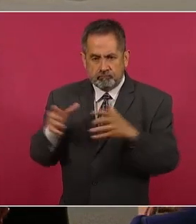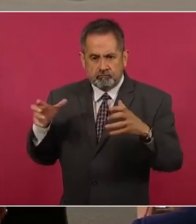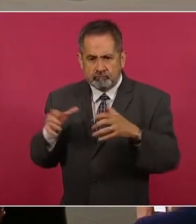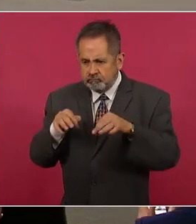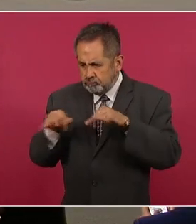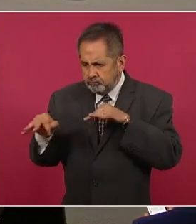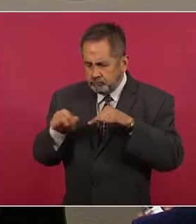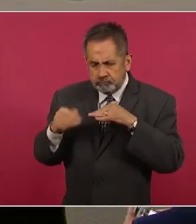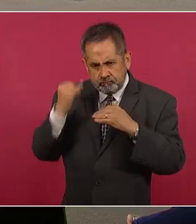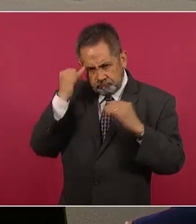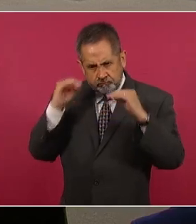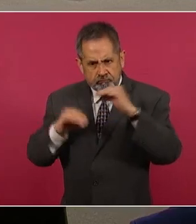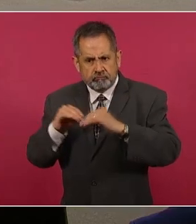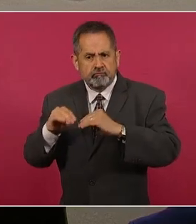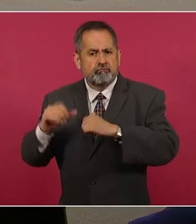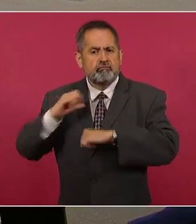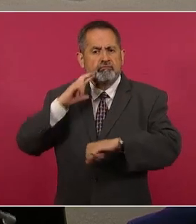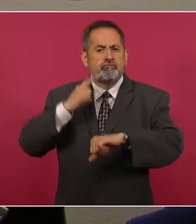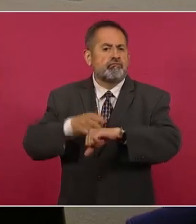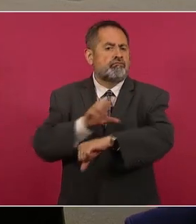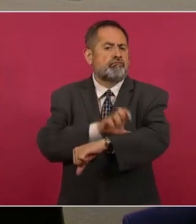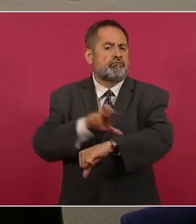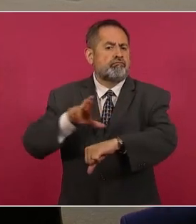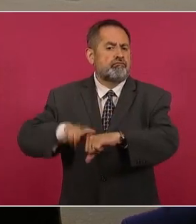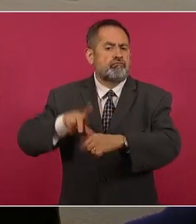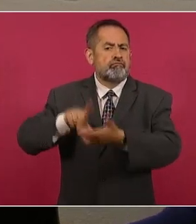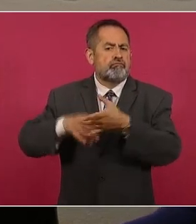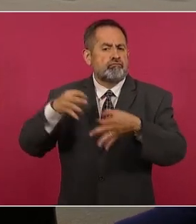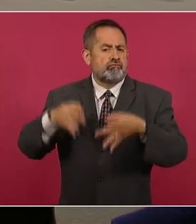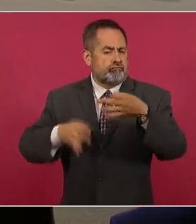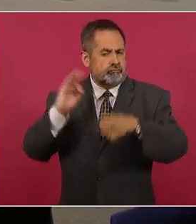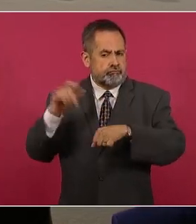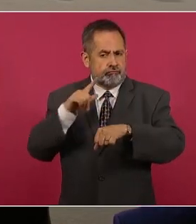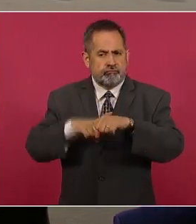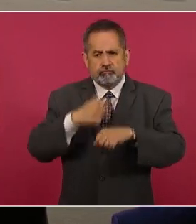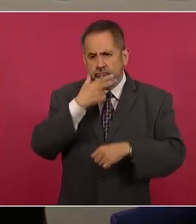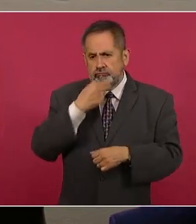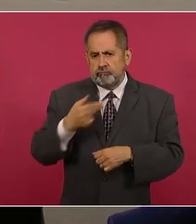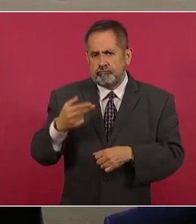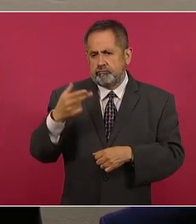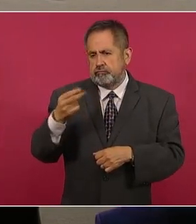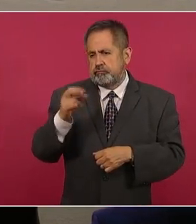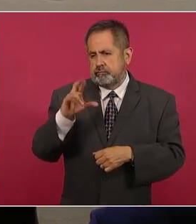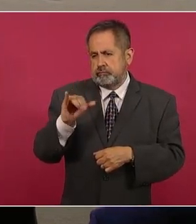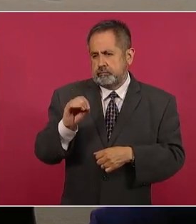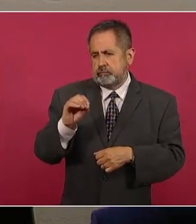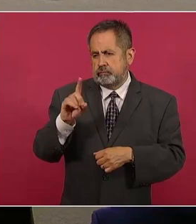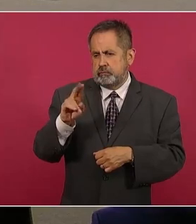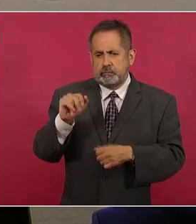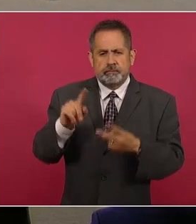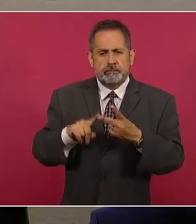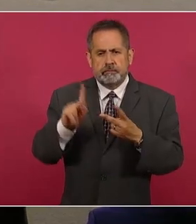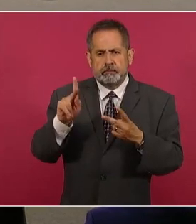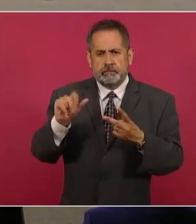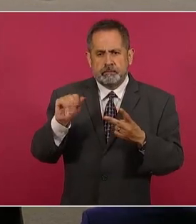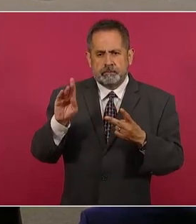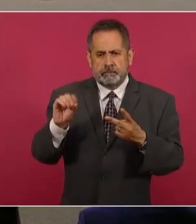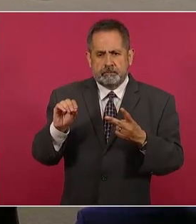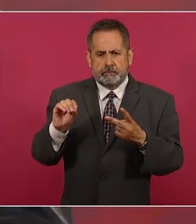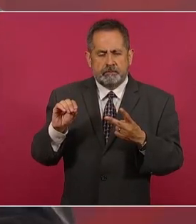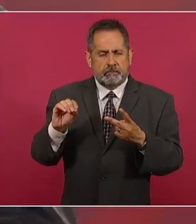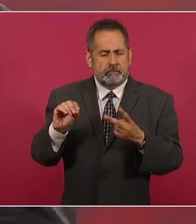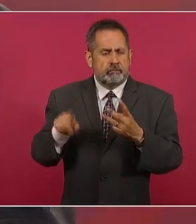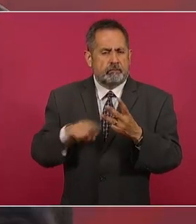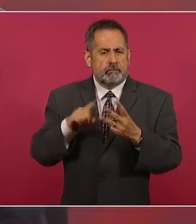la coordinadora jurídica del gobierno federal, Horacio Duarte, Pablo Gómez, un